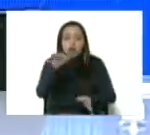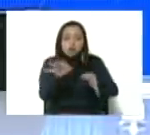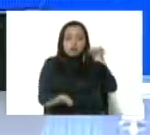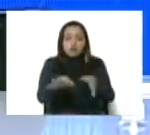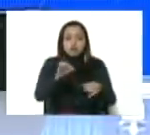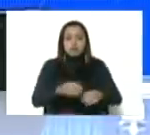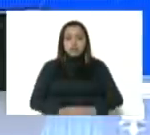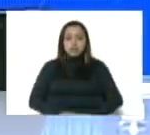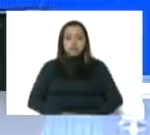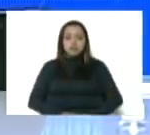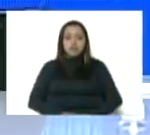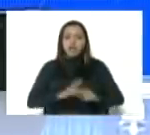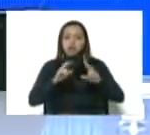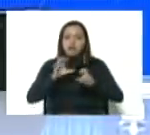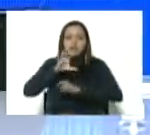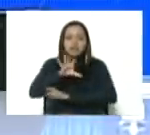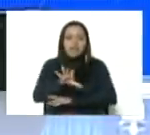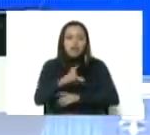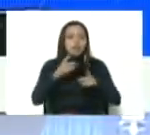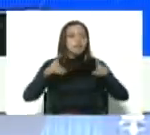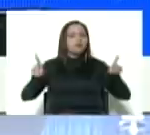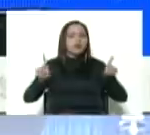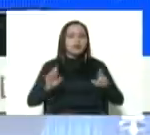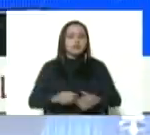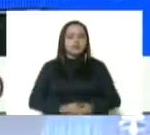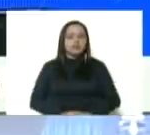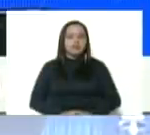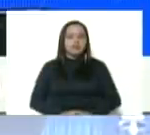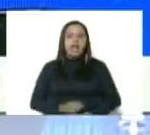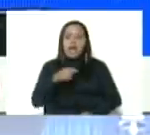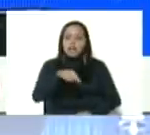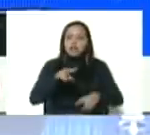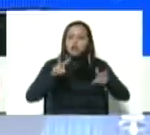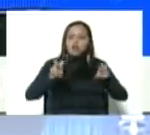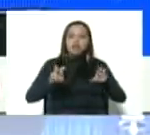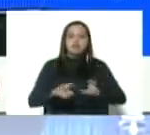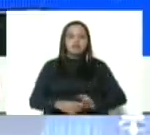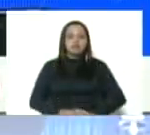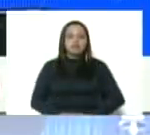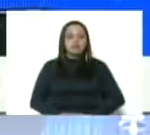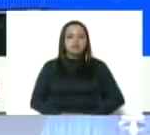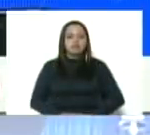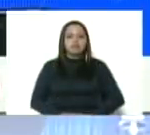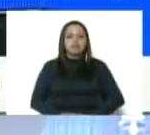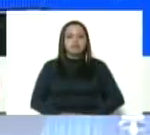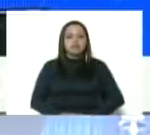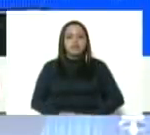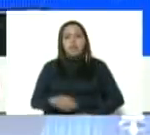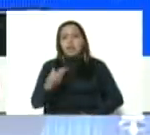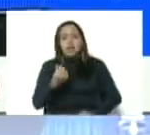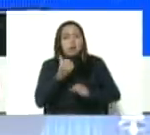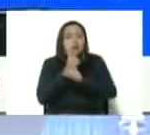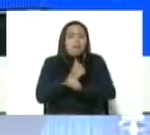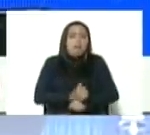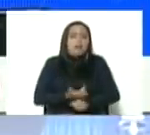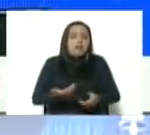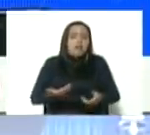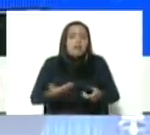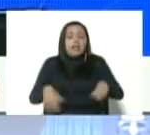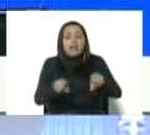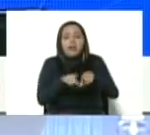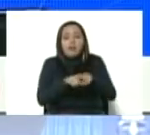el nuevo Estado democrático. Este es el nuevo Estado, que no se queda en un Estado burocratizado,